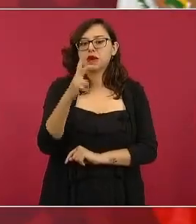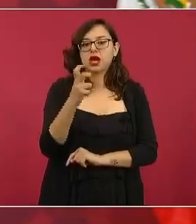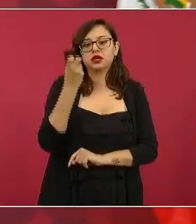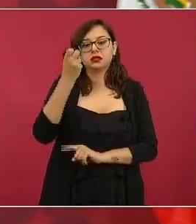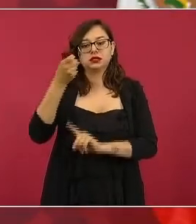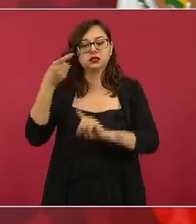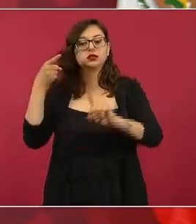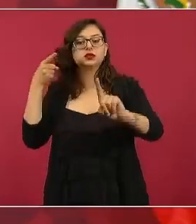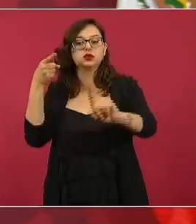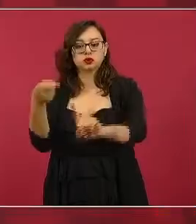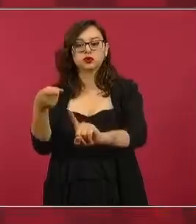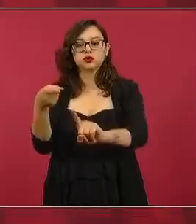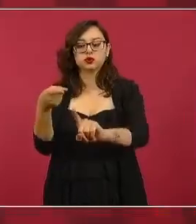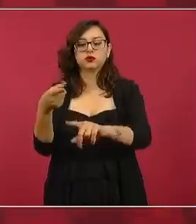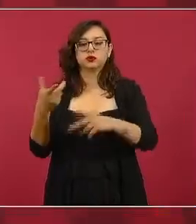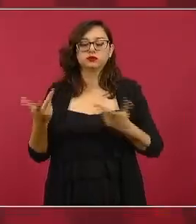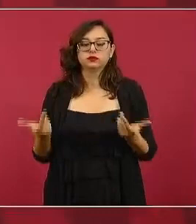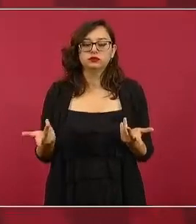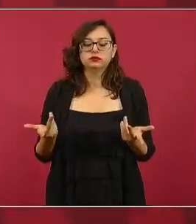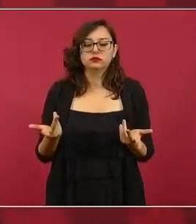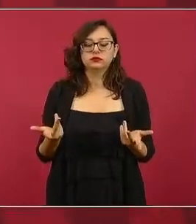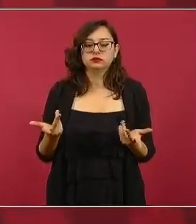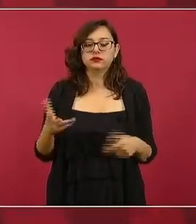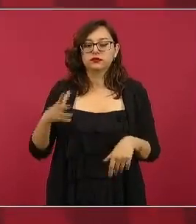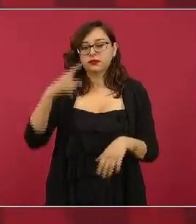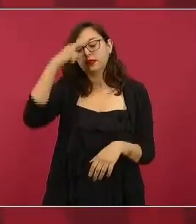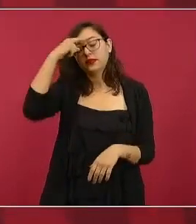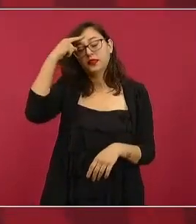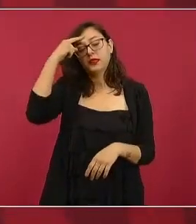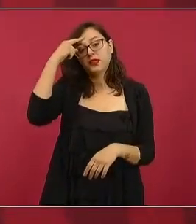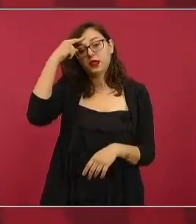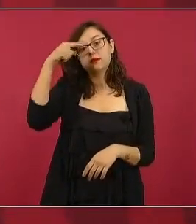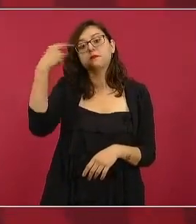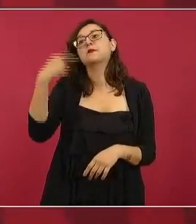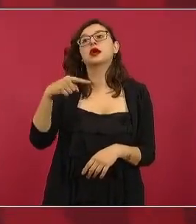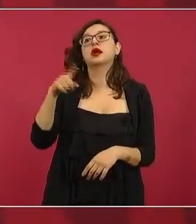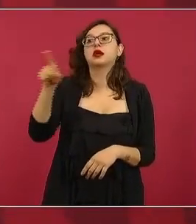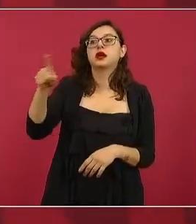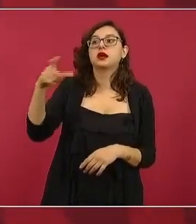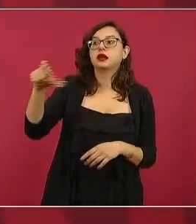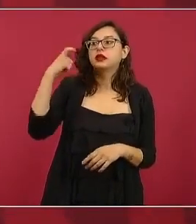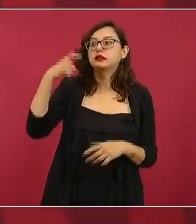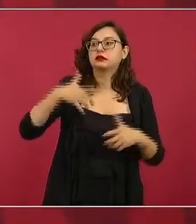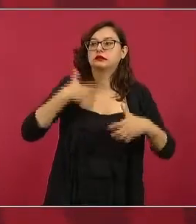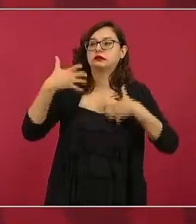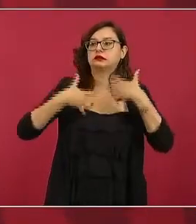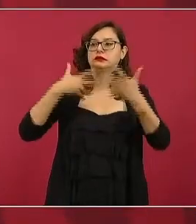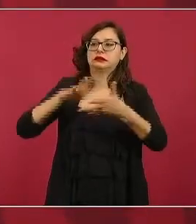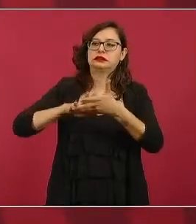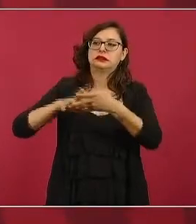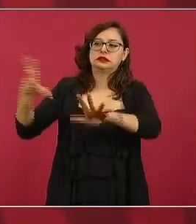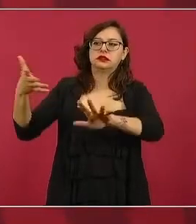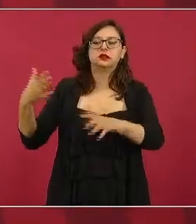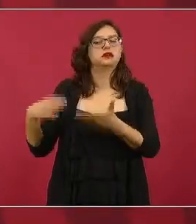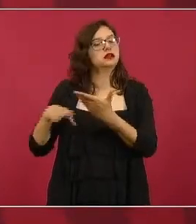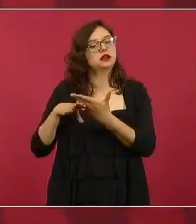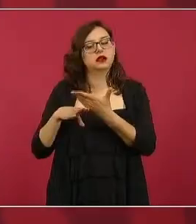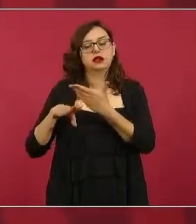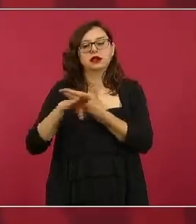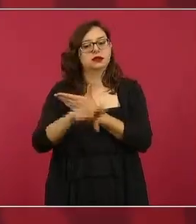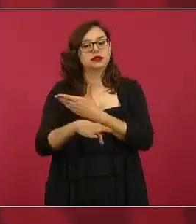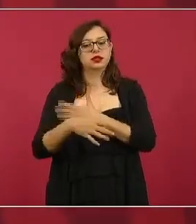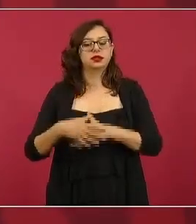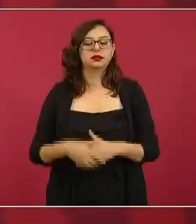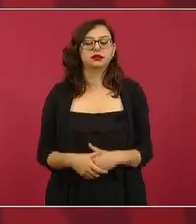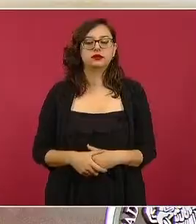para que estas cosas como las de Querétaro no sucedan me ha